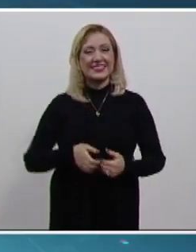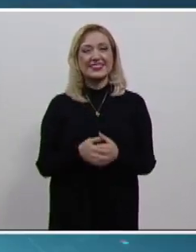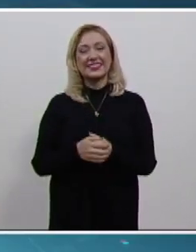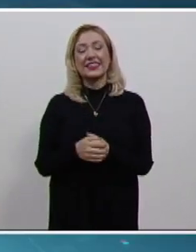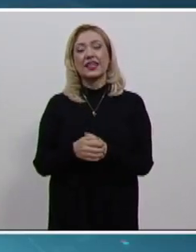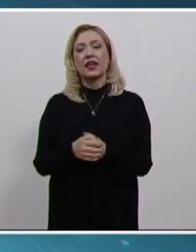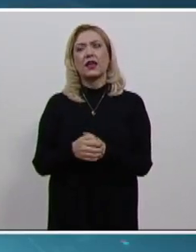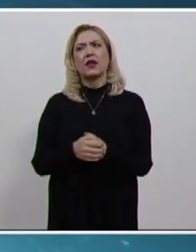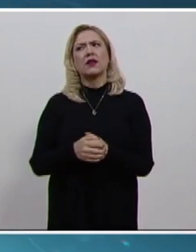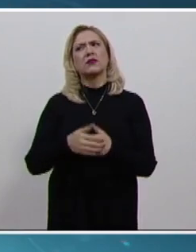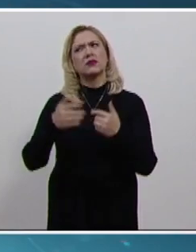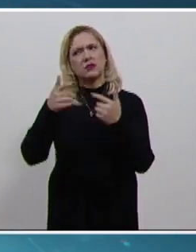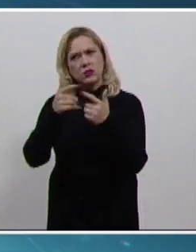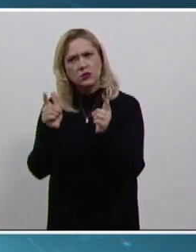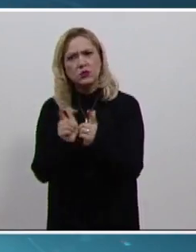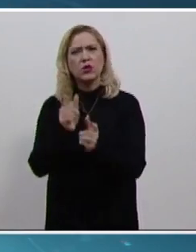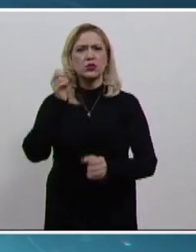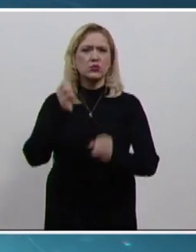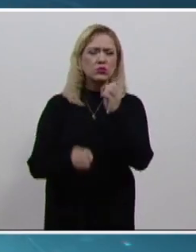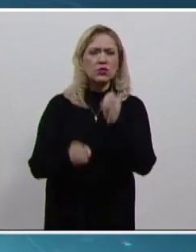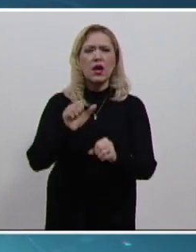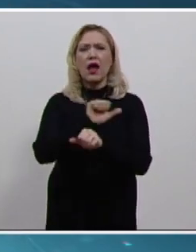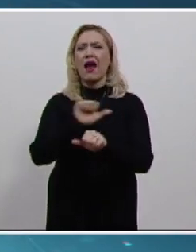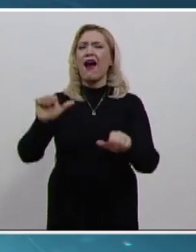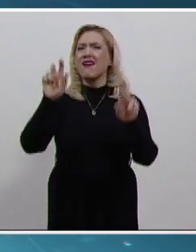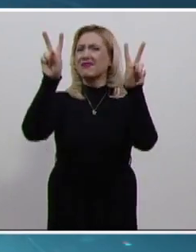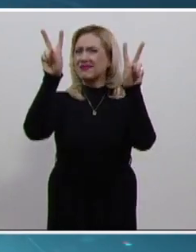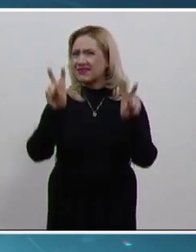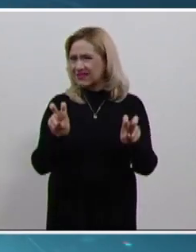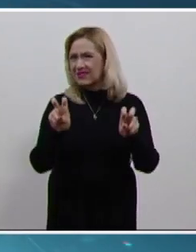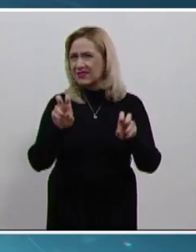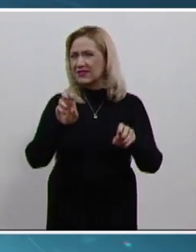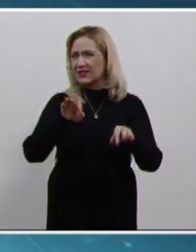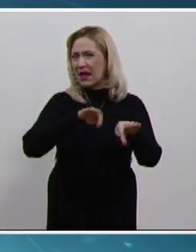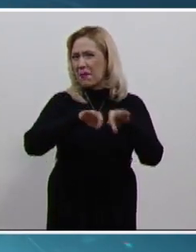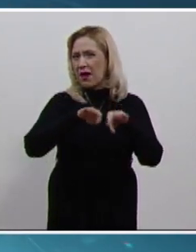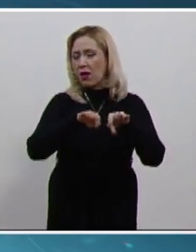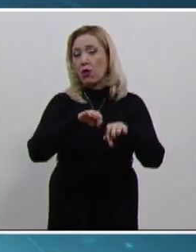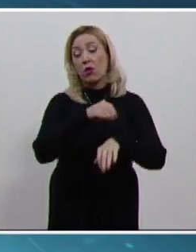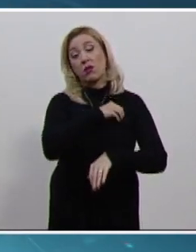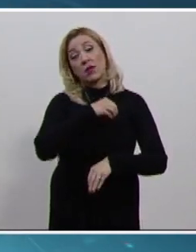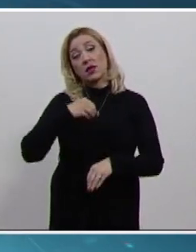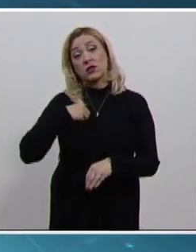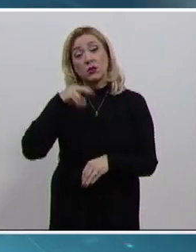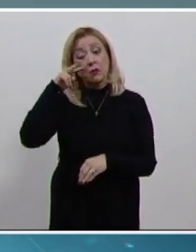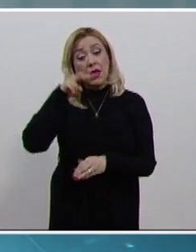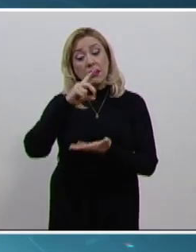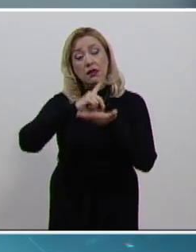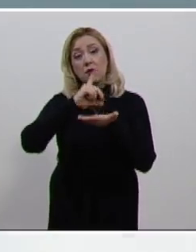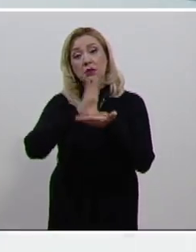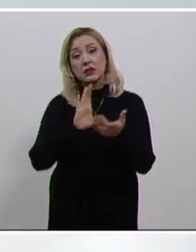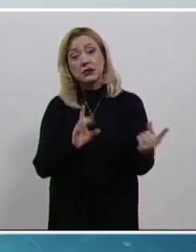Órganos jurisdiccionales laborales están obligados a juzgar con perspectiva de discapacidad.